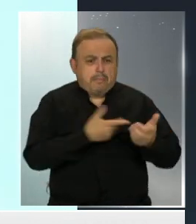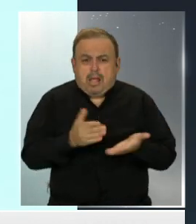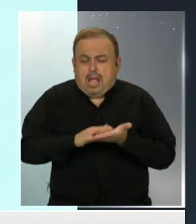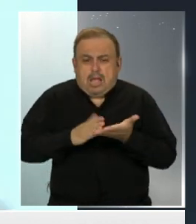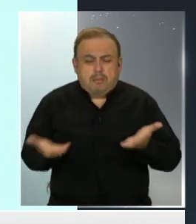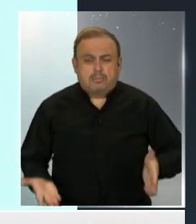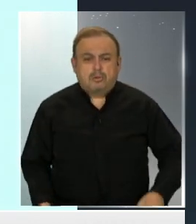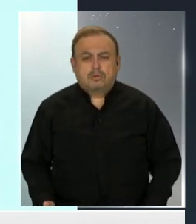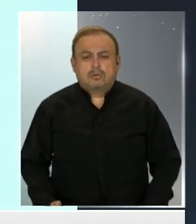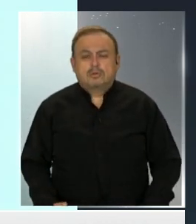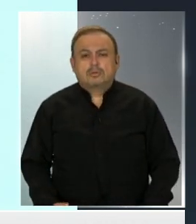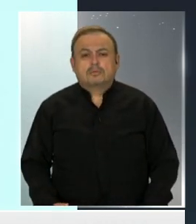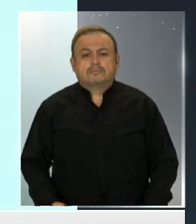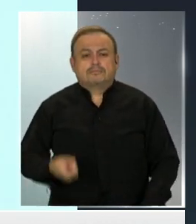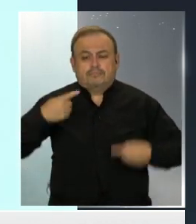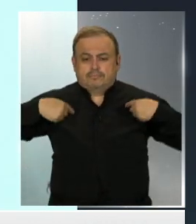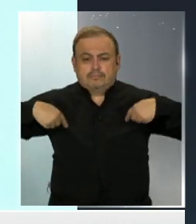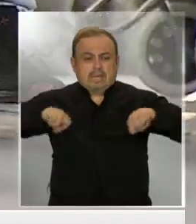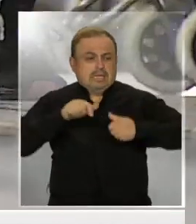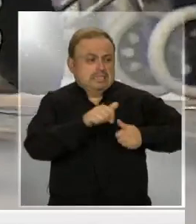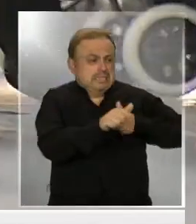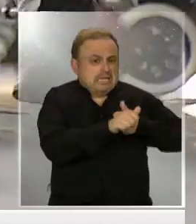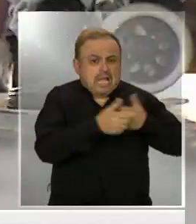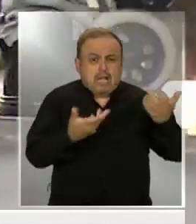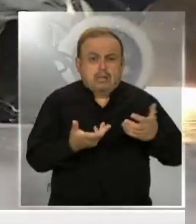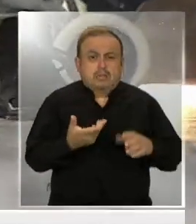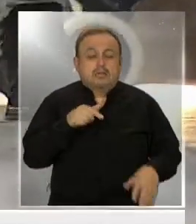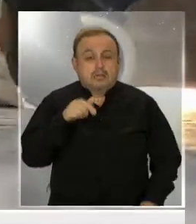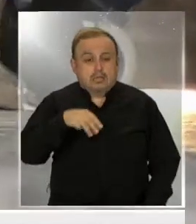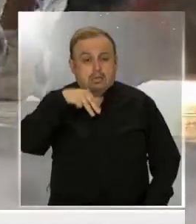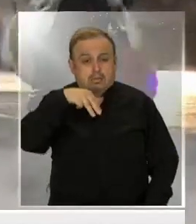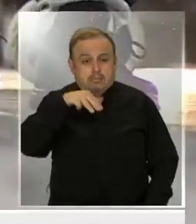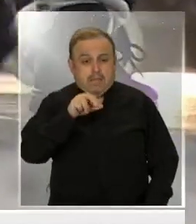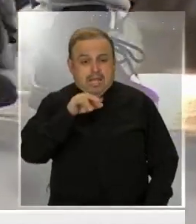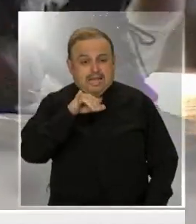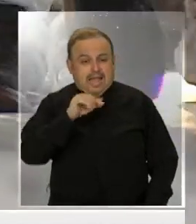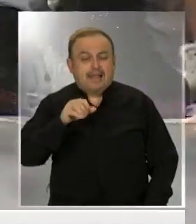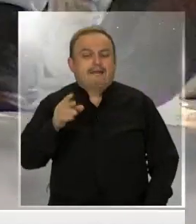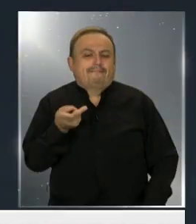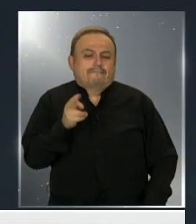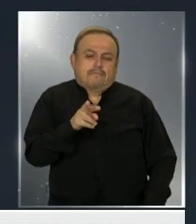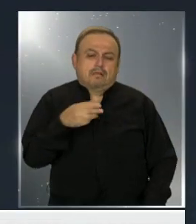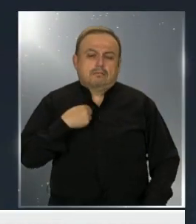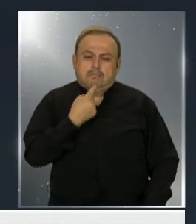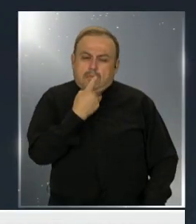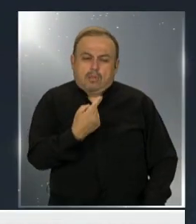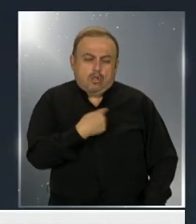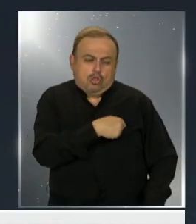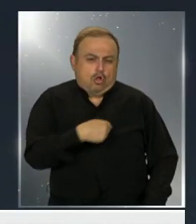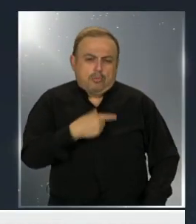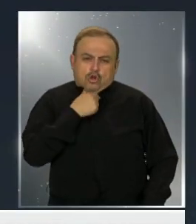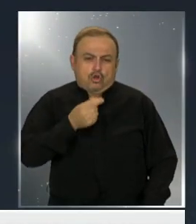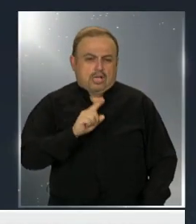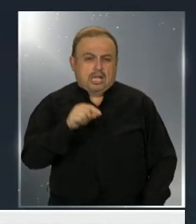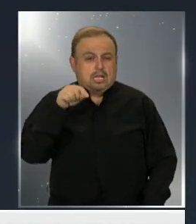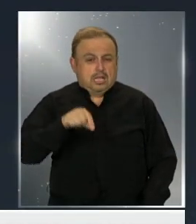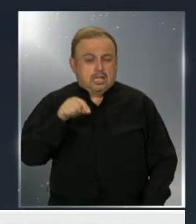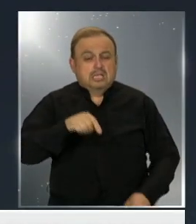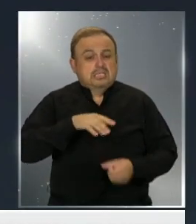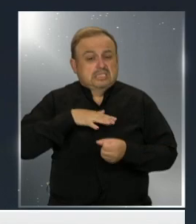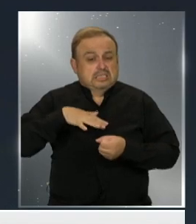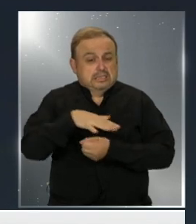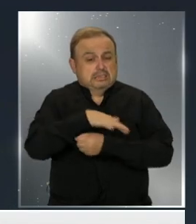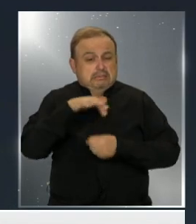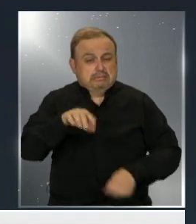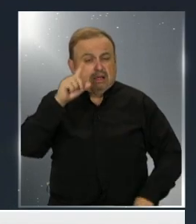o de mi entorno cercano. Para Mariana, a quien llamaremos así porque prefirió resguardar su identidad, esta situación ha